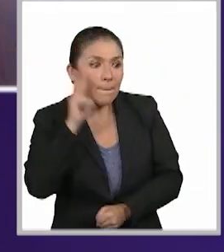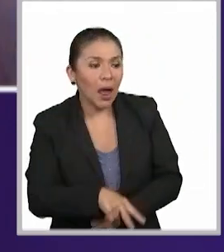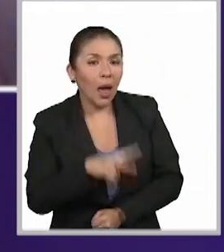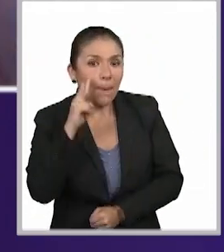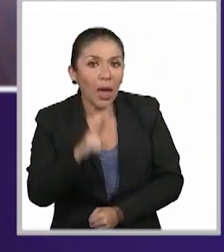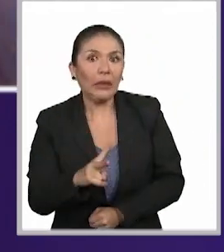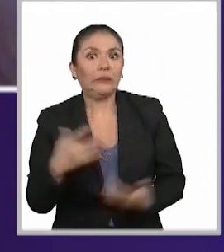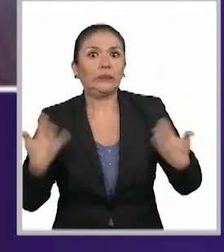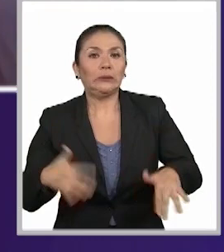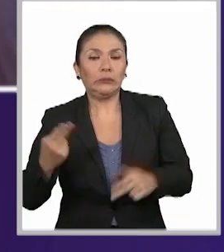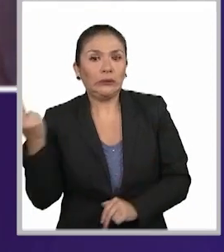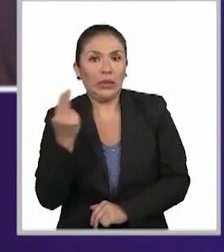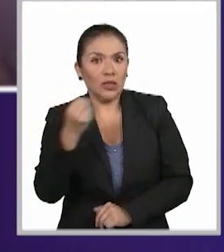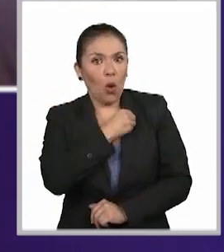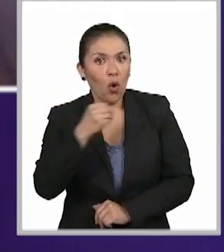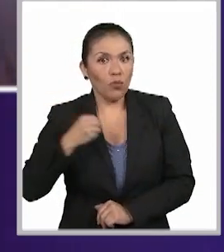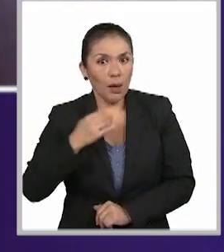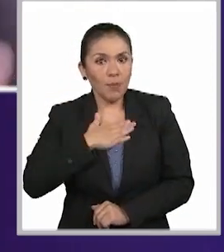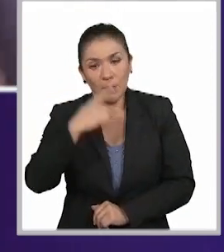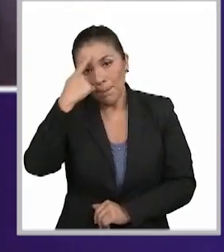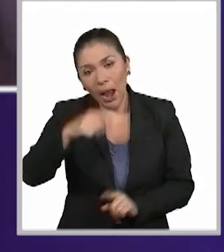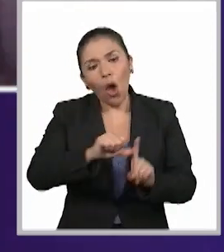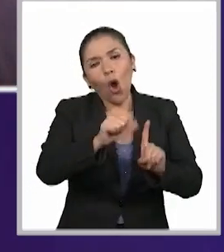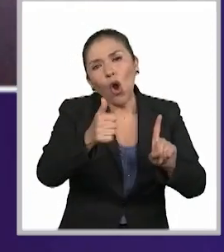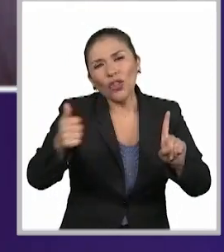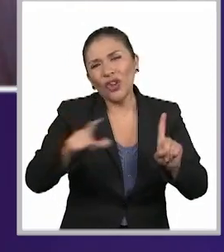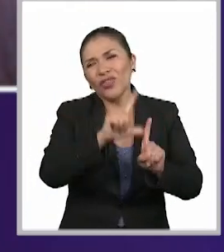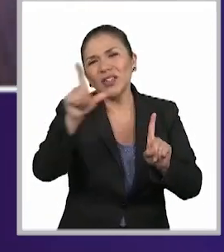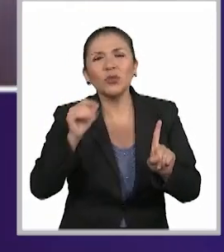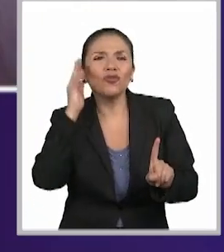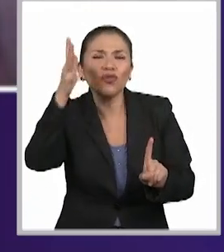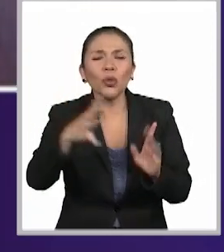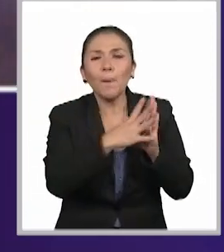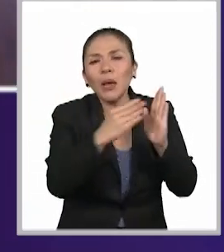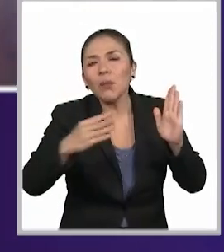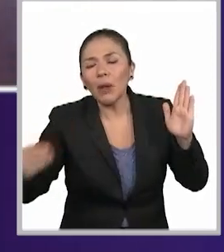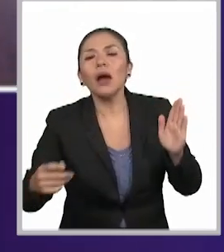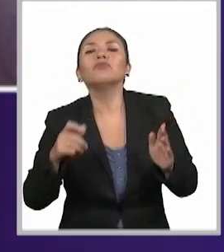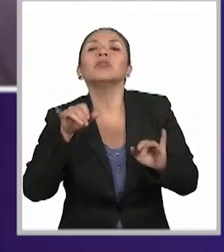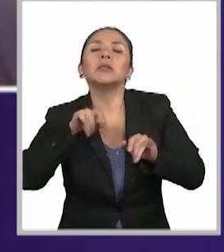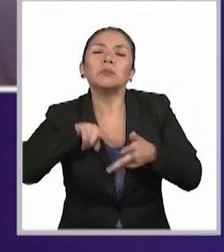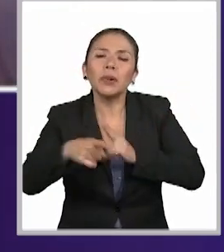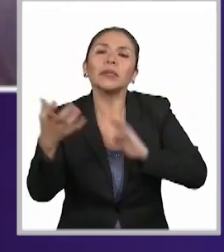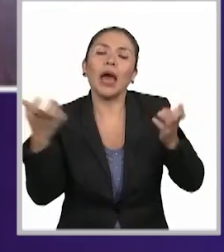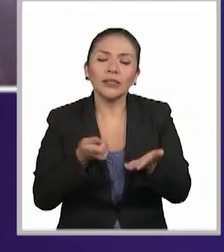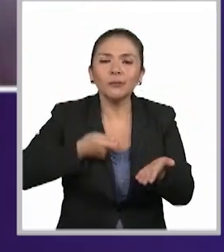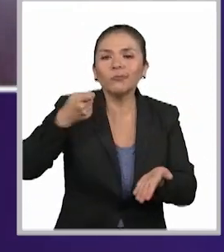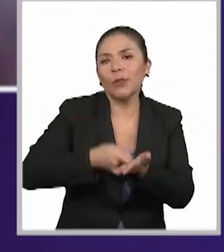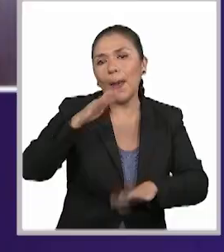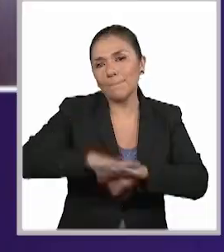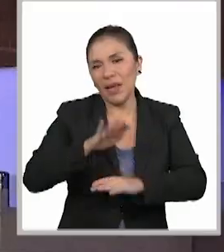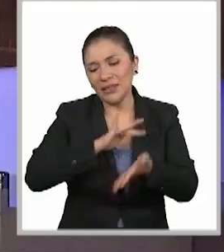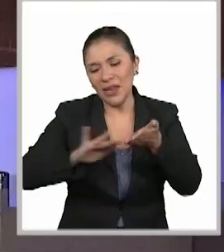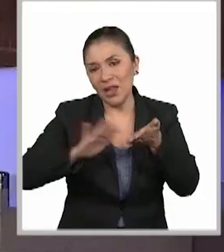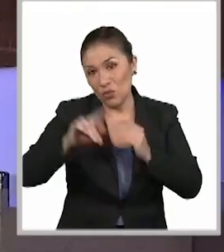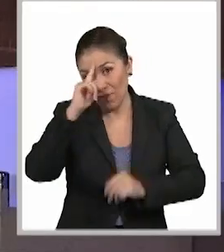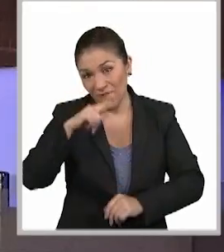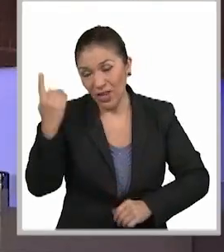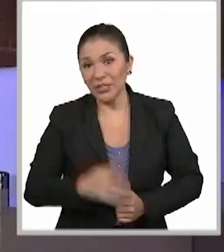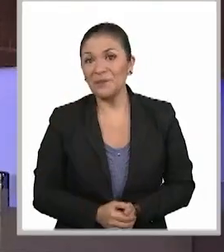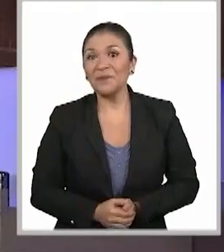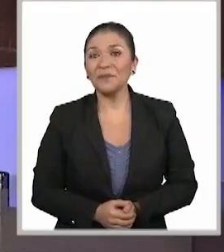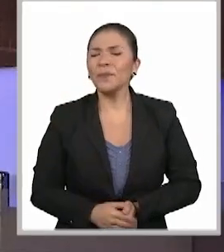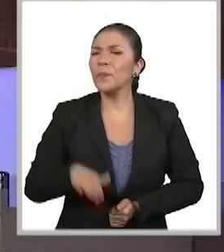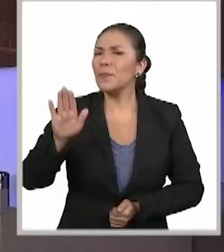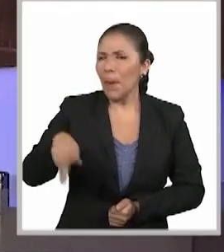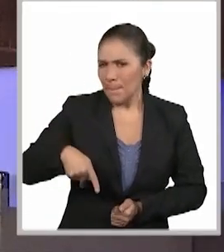reconoce que existe esta obligación, en sentencias subsecuentes se empiezan a emitir las sentencias en lectura fácil. Sin